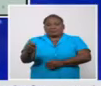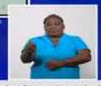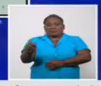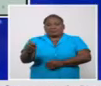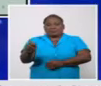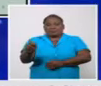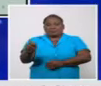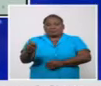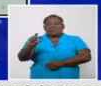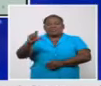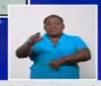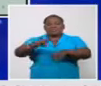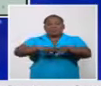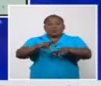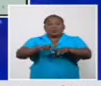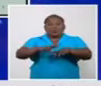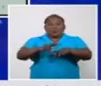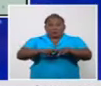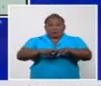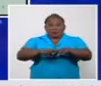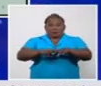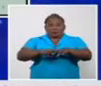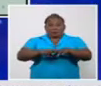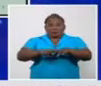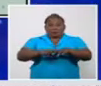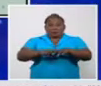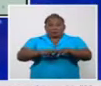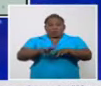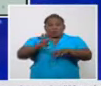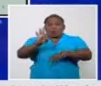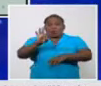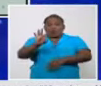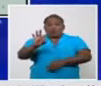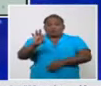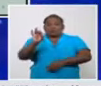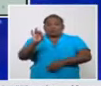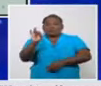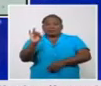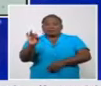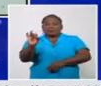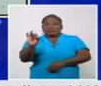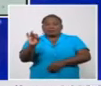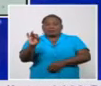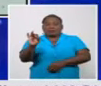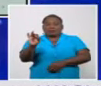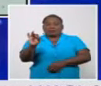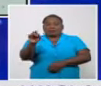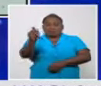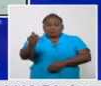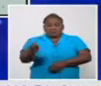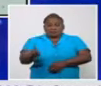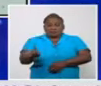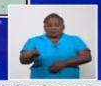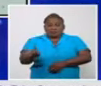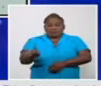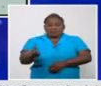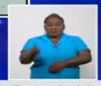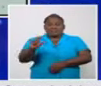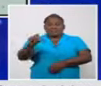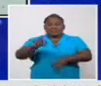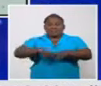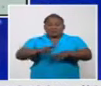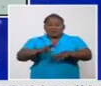Centro Habana la cifra mayor 87 pacientes. Centro Habana es un municipio con un